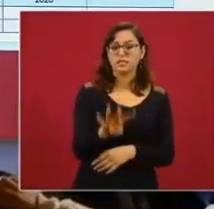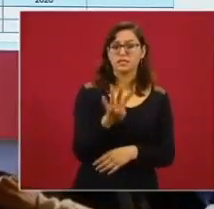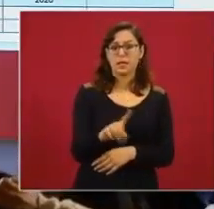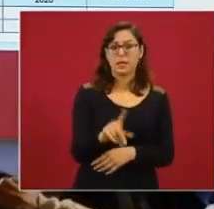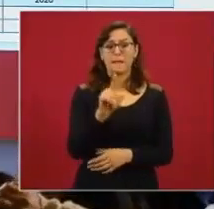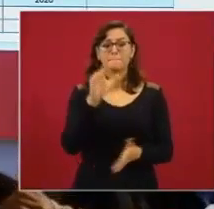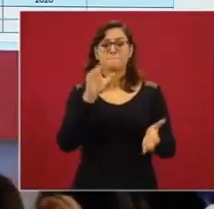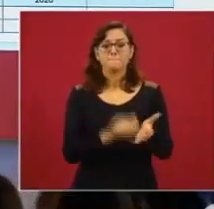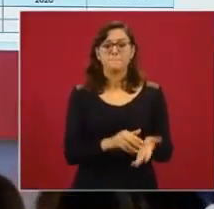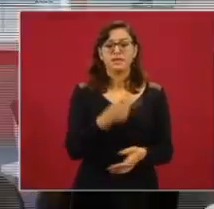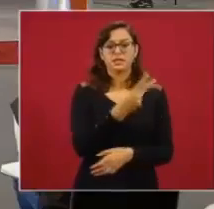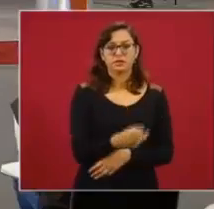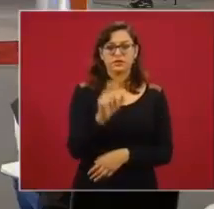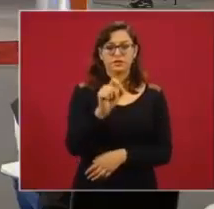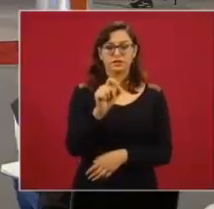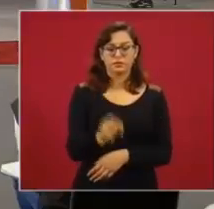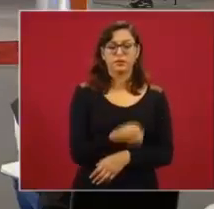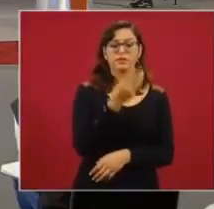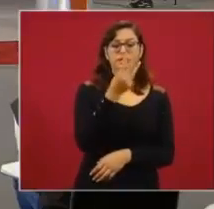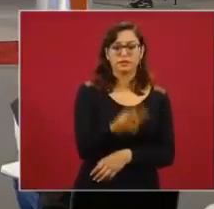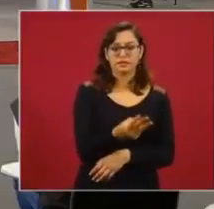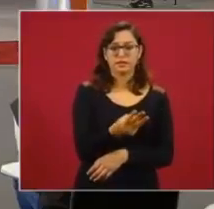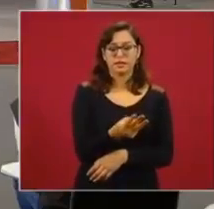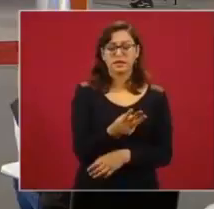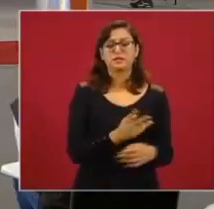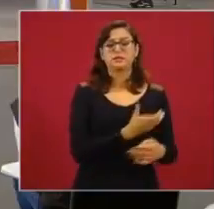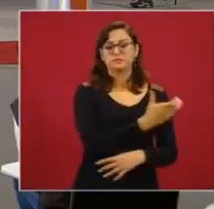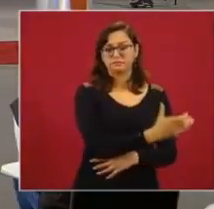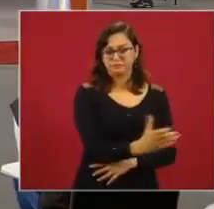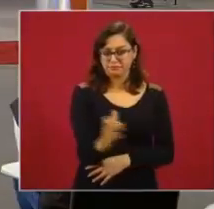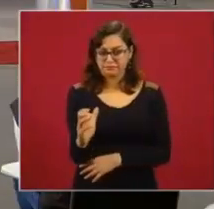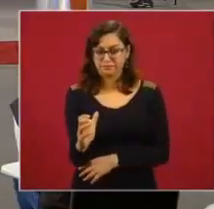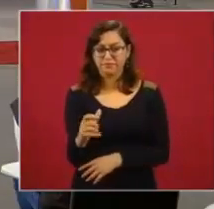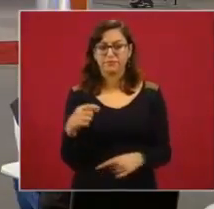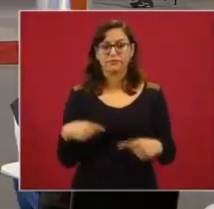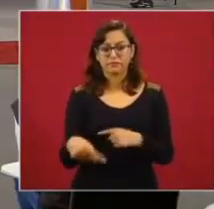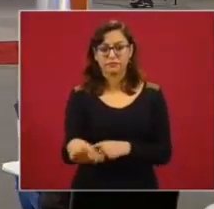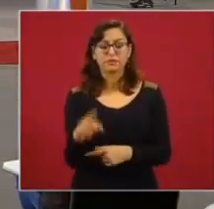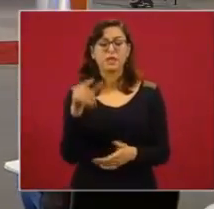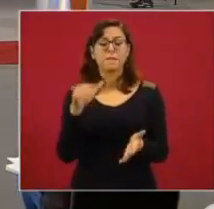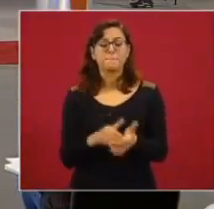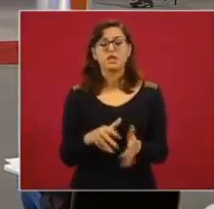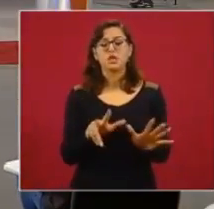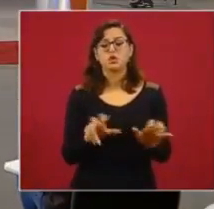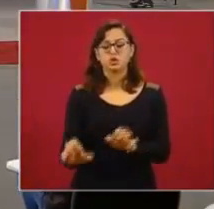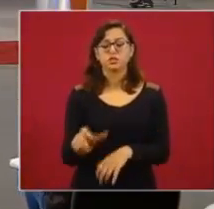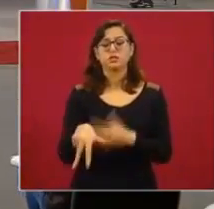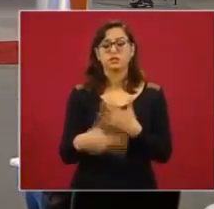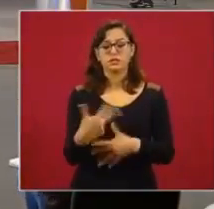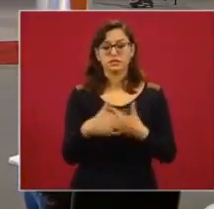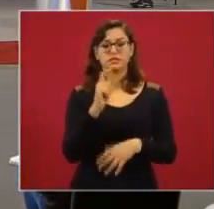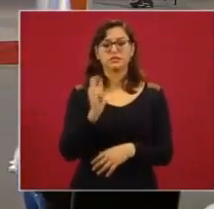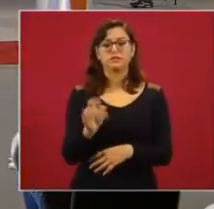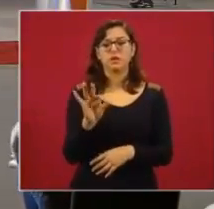mil doscientos veintitrés plantillos. En lo que va del veinte mil ochocientos tres, un cuarenta y dos por ciento